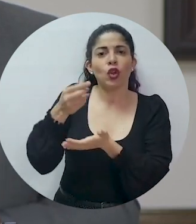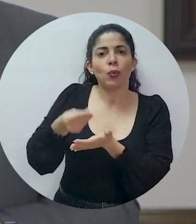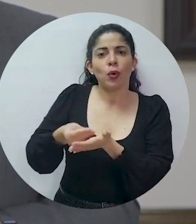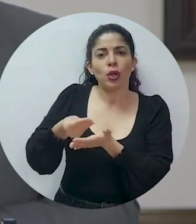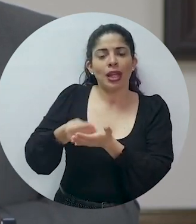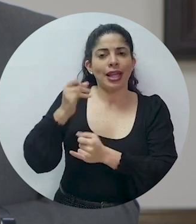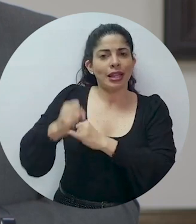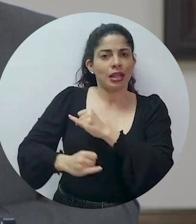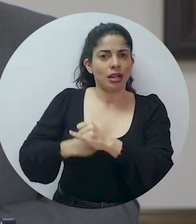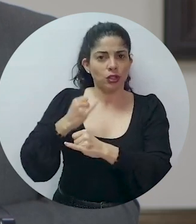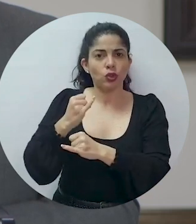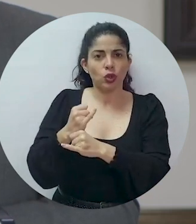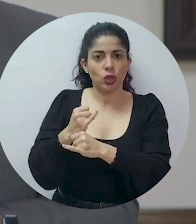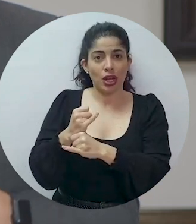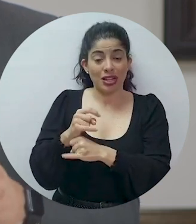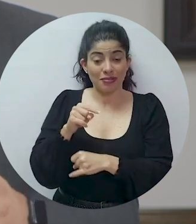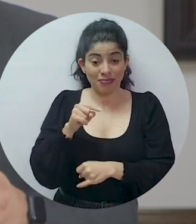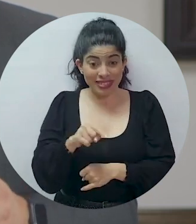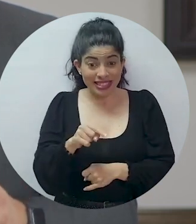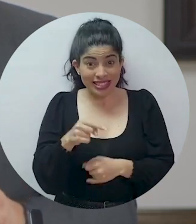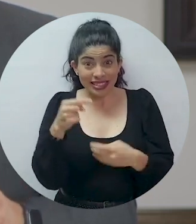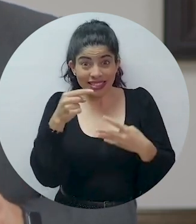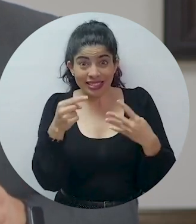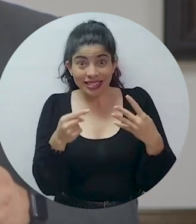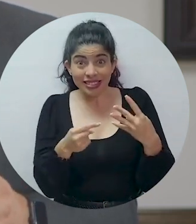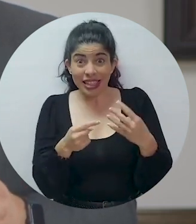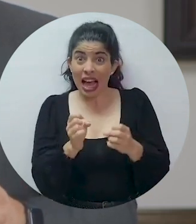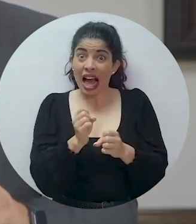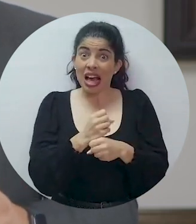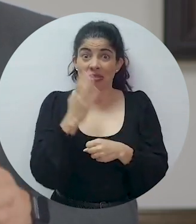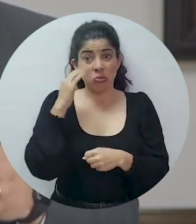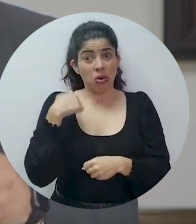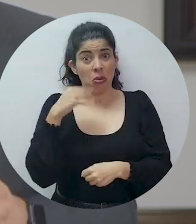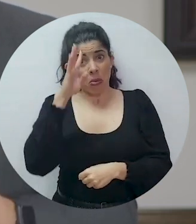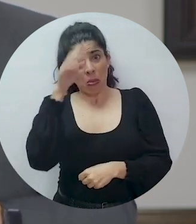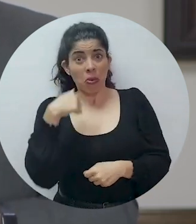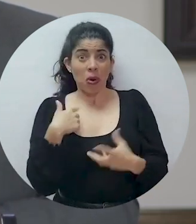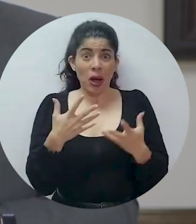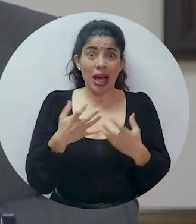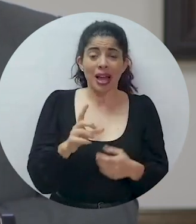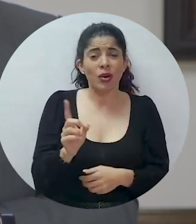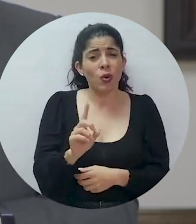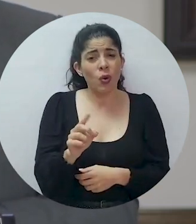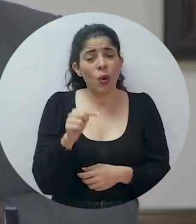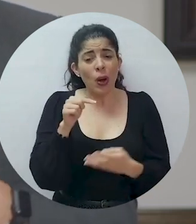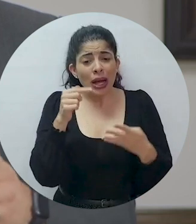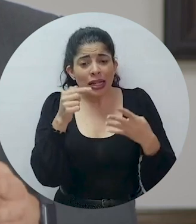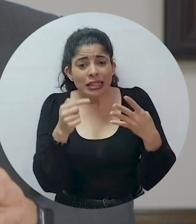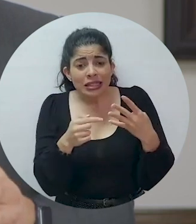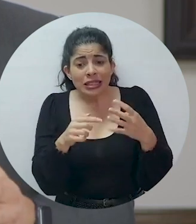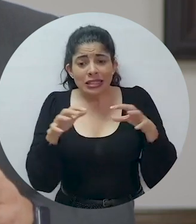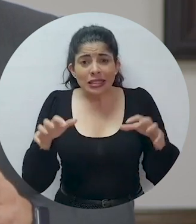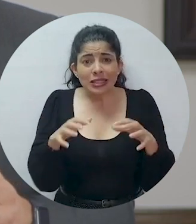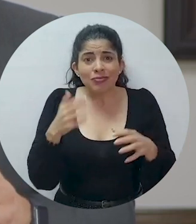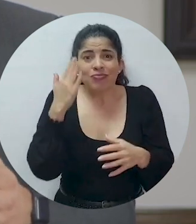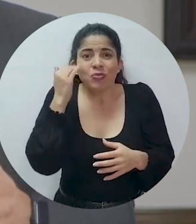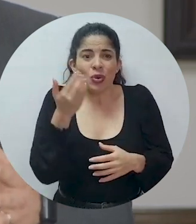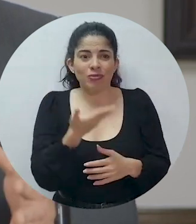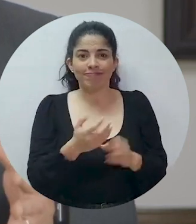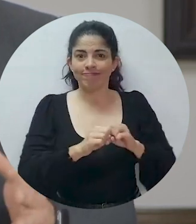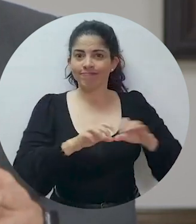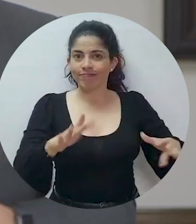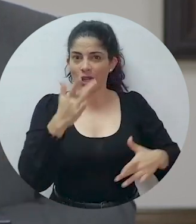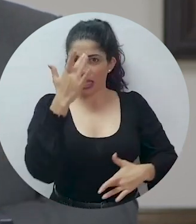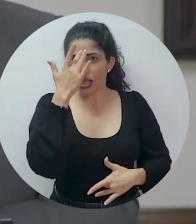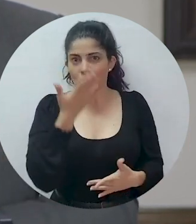Monetario Internacional. Estas cosas no se hacen por gusto. Se hacen a